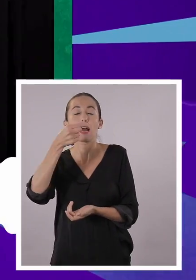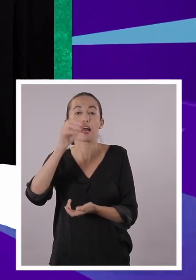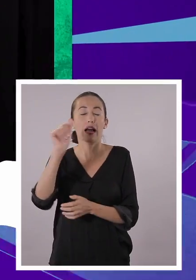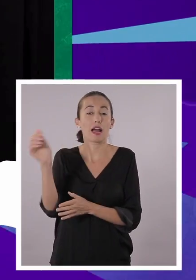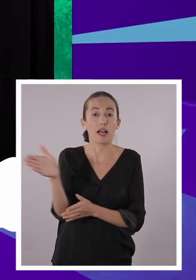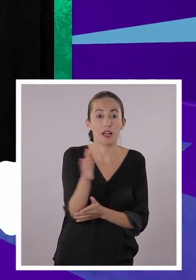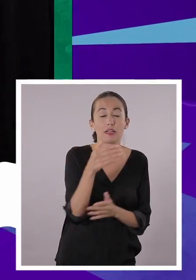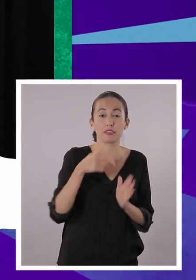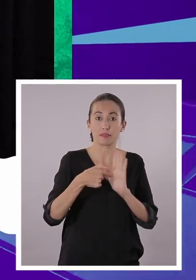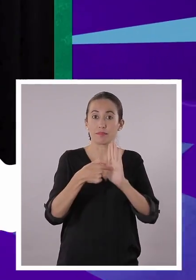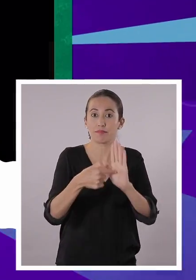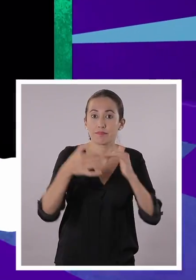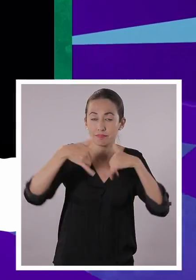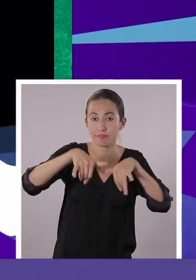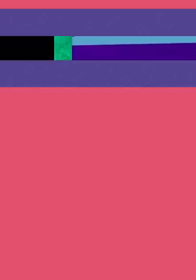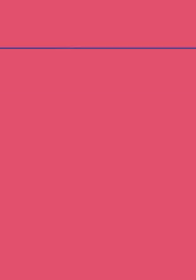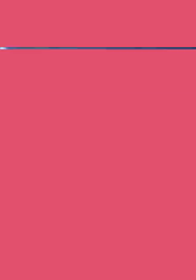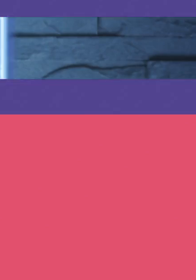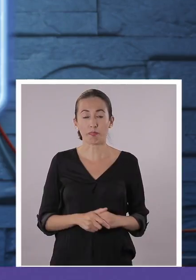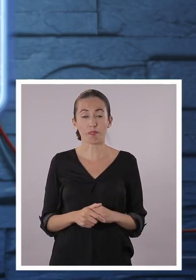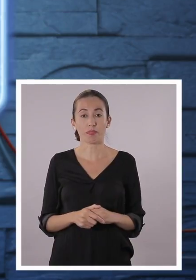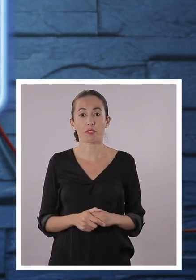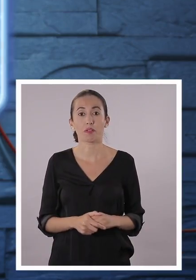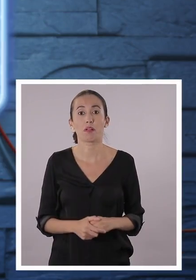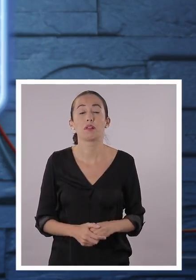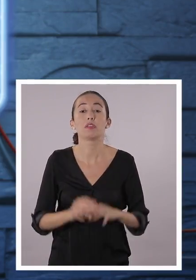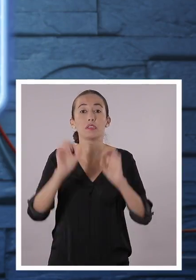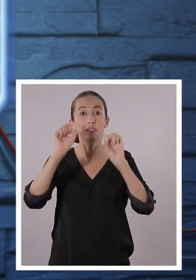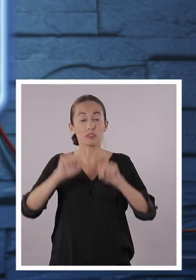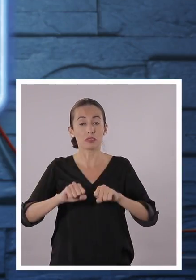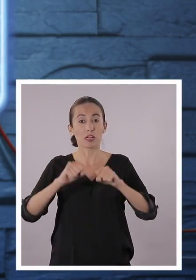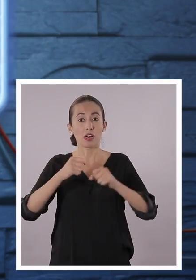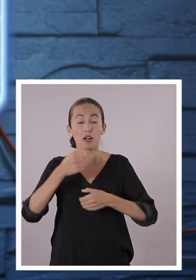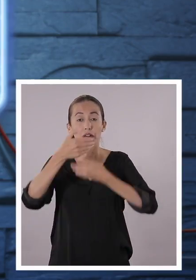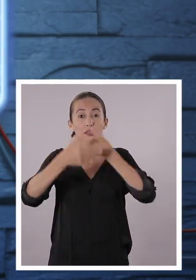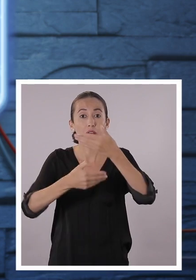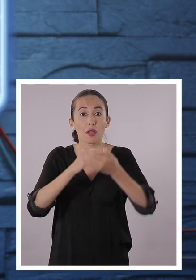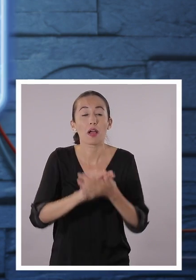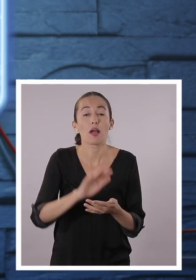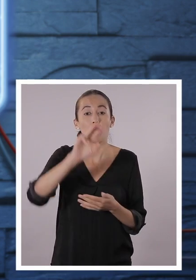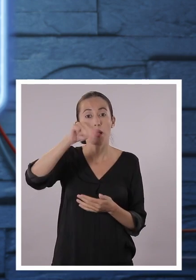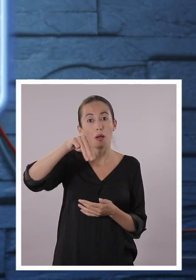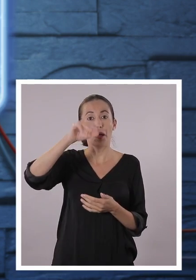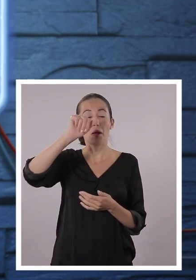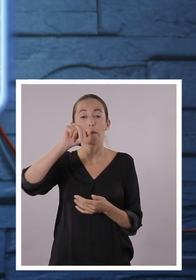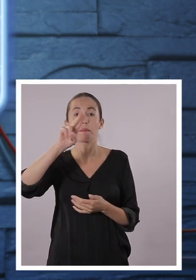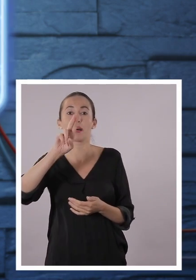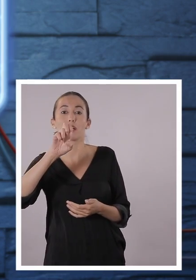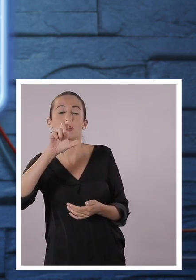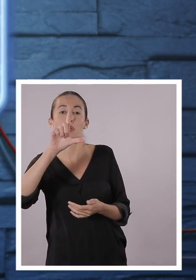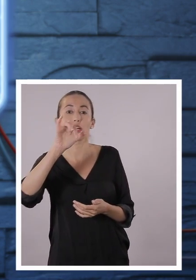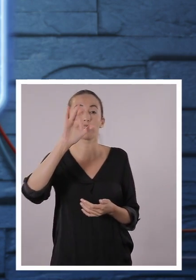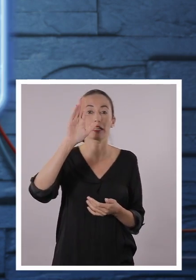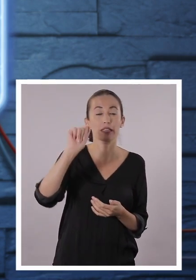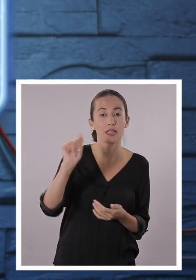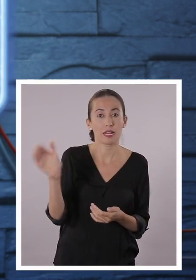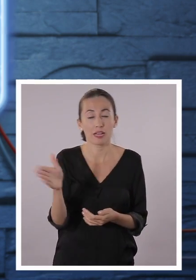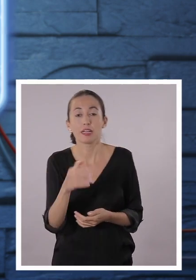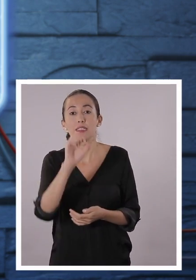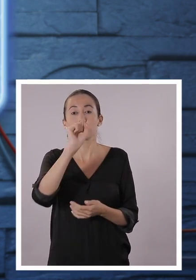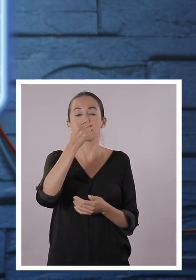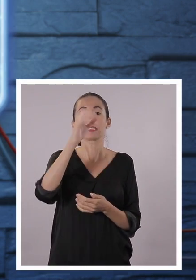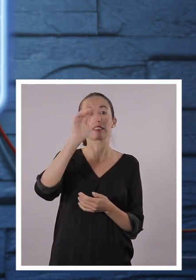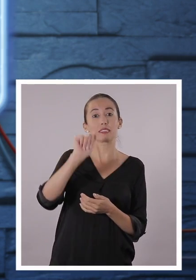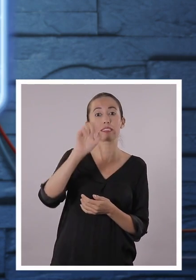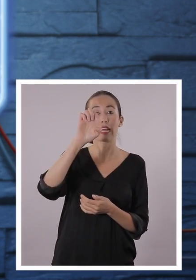al momento en la colonia. Inclusive, Manuelita Sáenz fue duramente criticada por